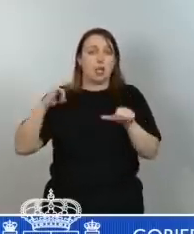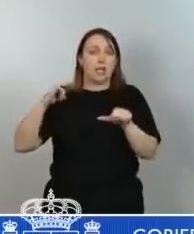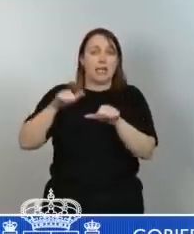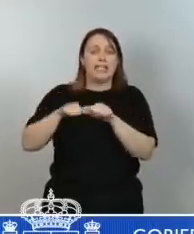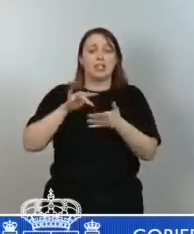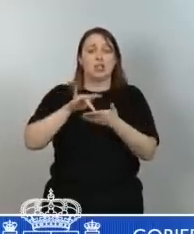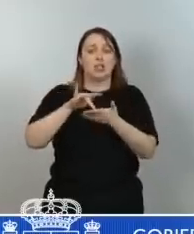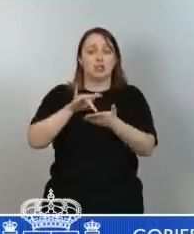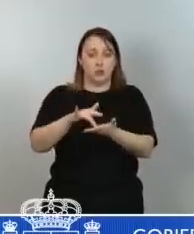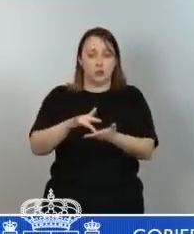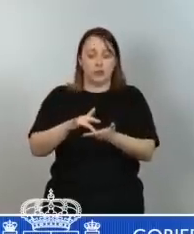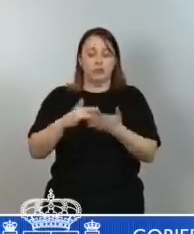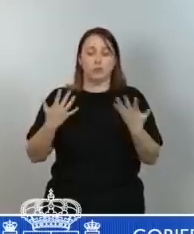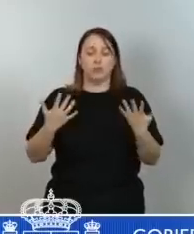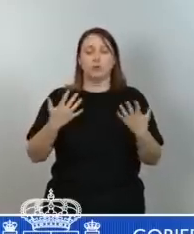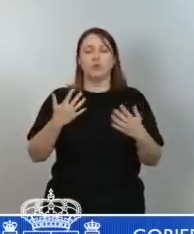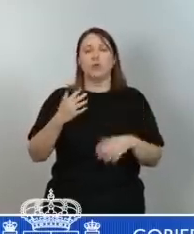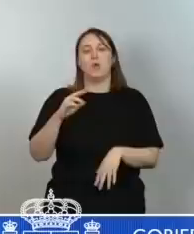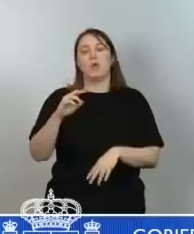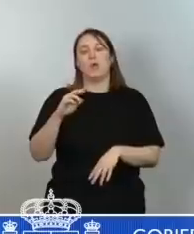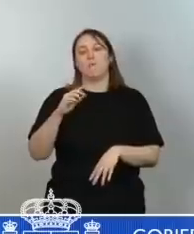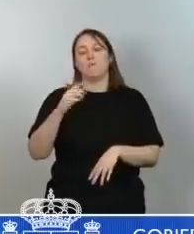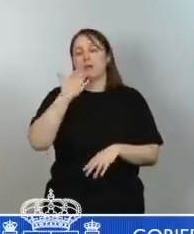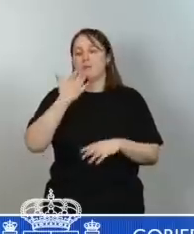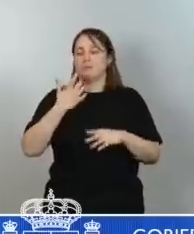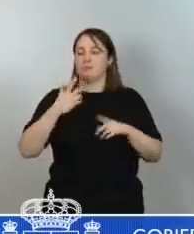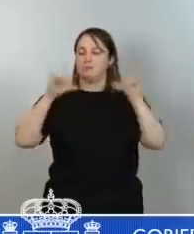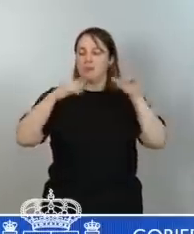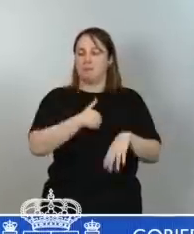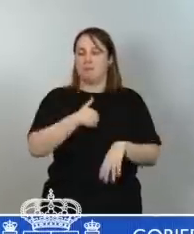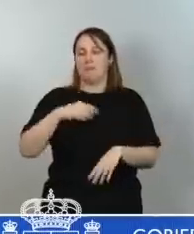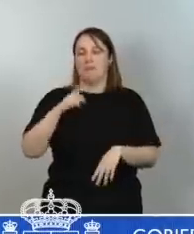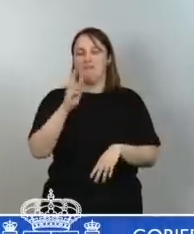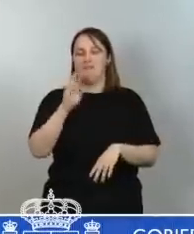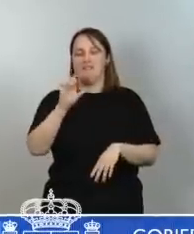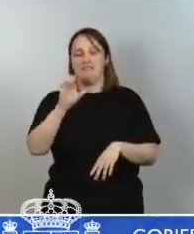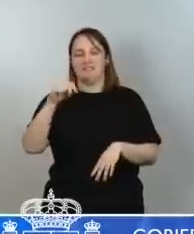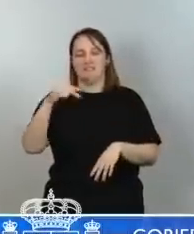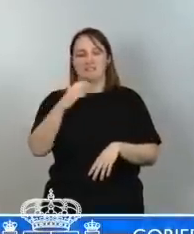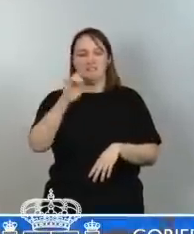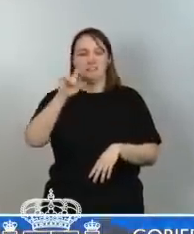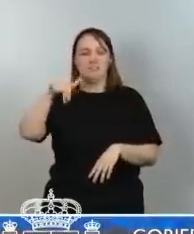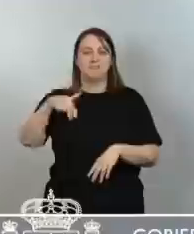Valle Inclán en la Corte de los Milagros, por decoro. Gracias. Gracias. Gracias. Gracias. Gracias.